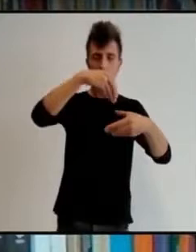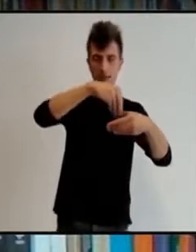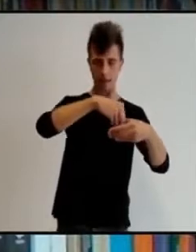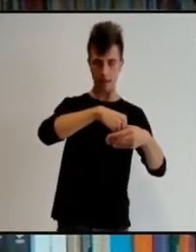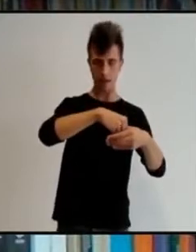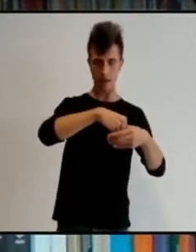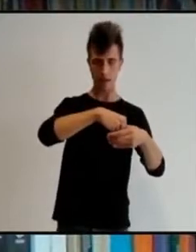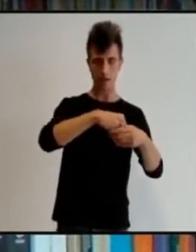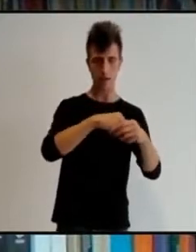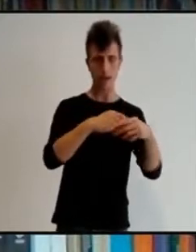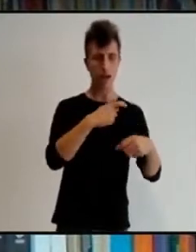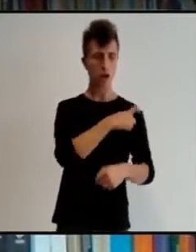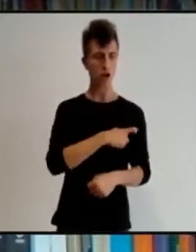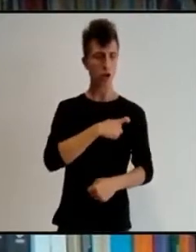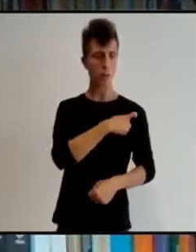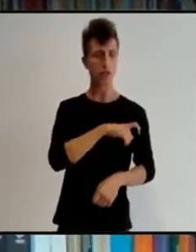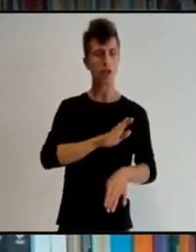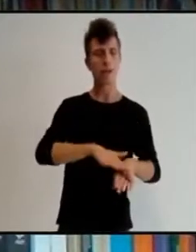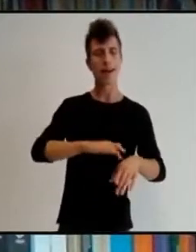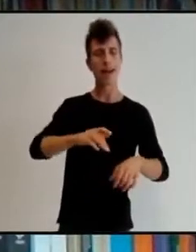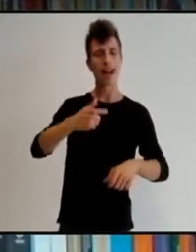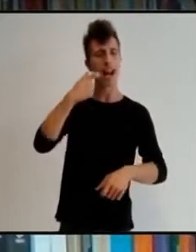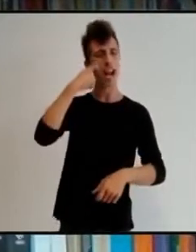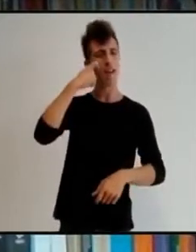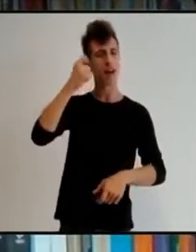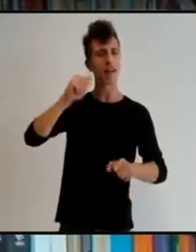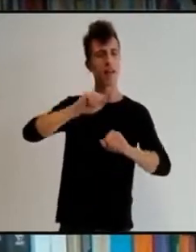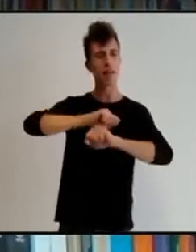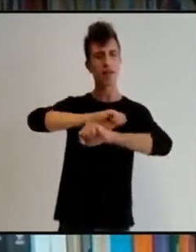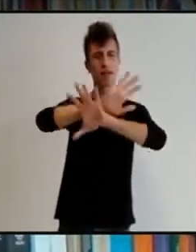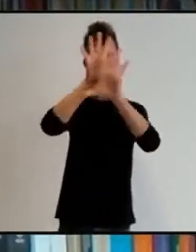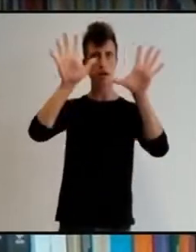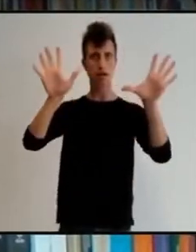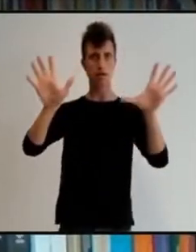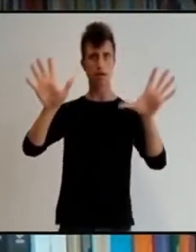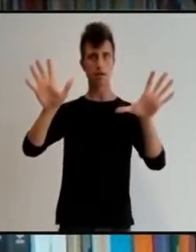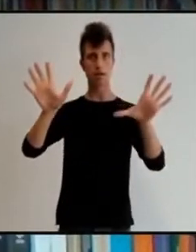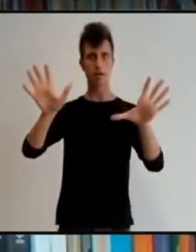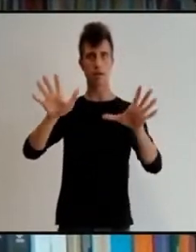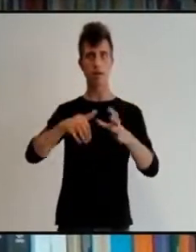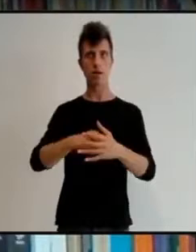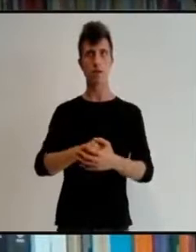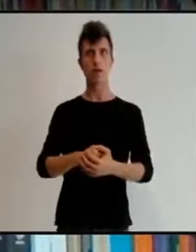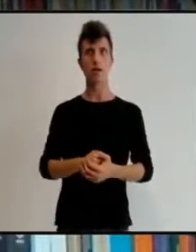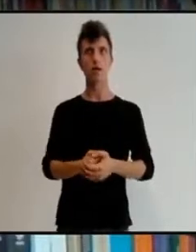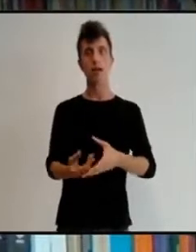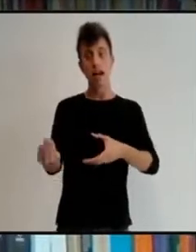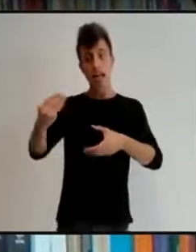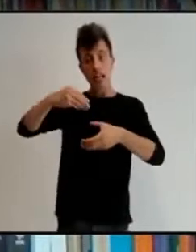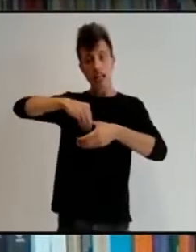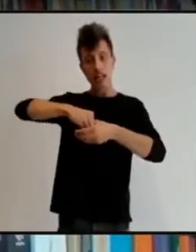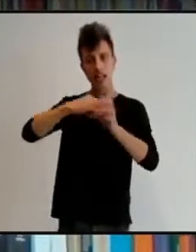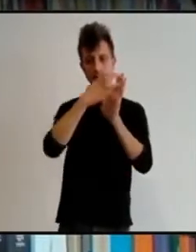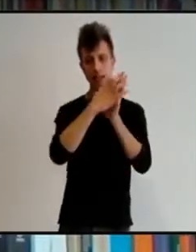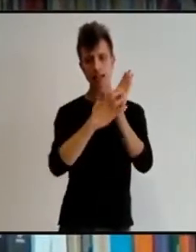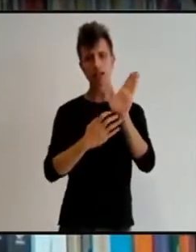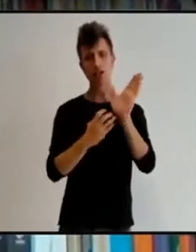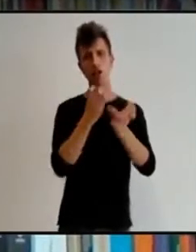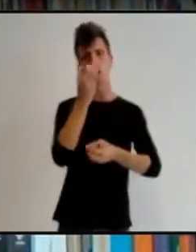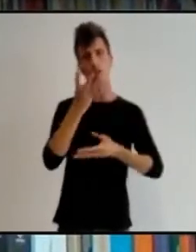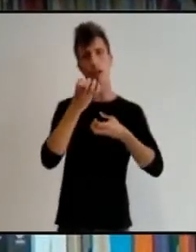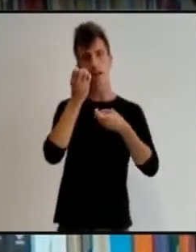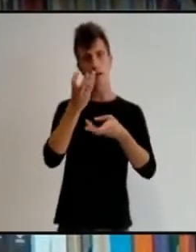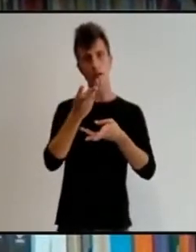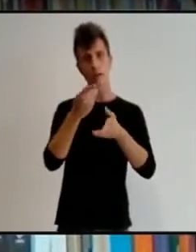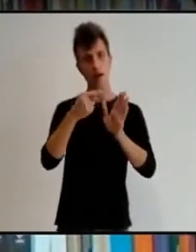que por primera vez dentro de todas las que se han formado en el mundo, tiene incluido en su informe un capítulo exilio.